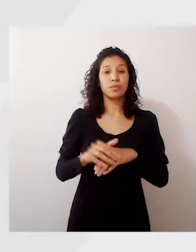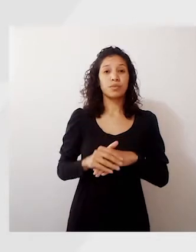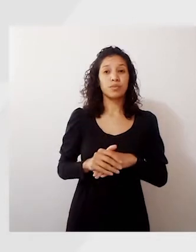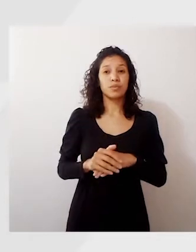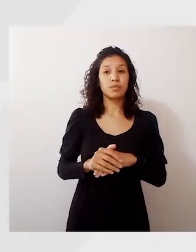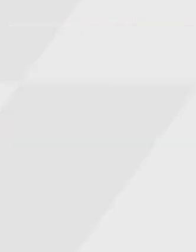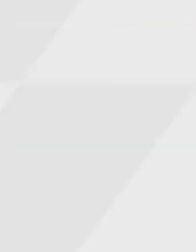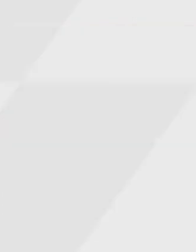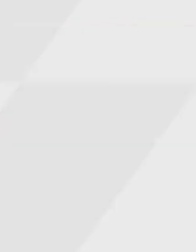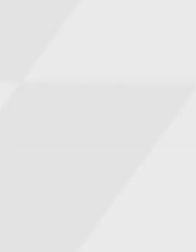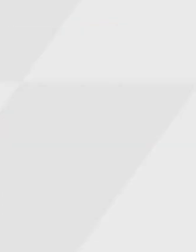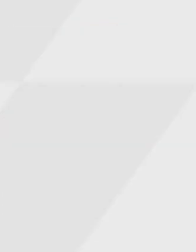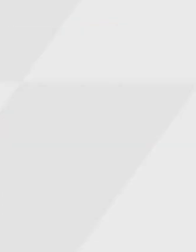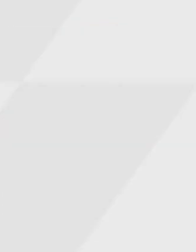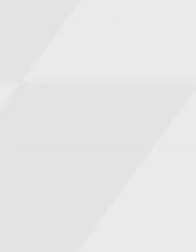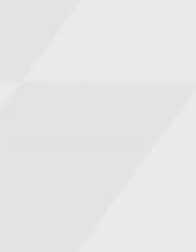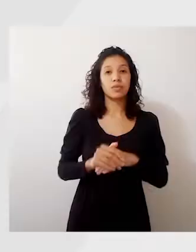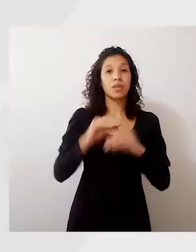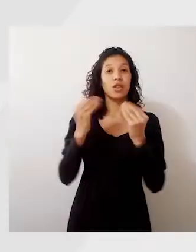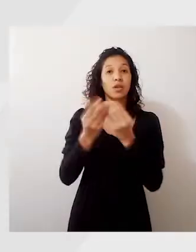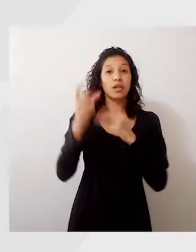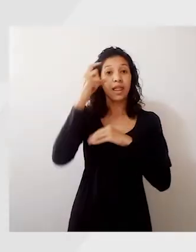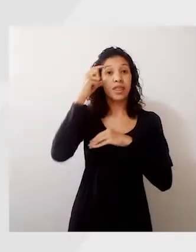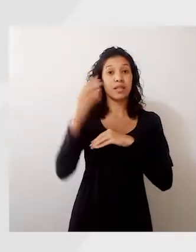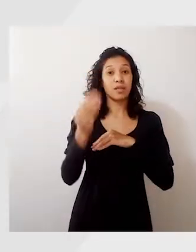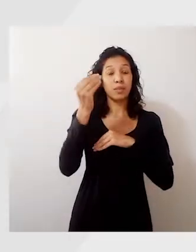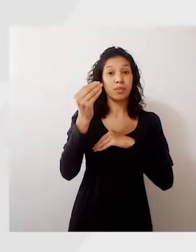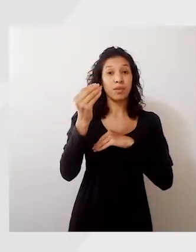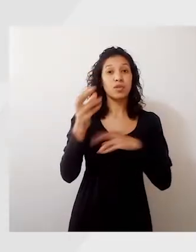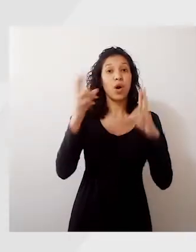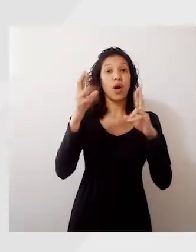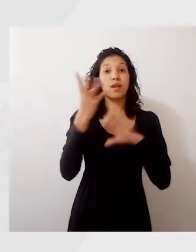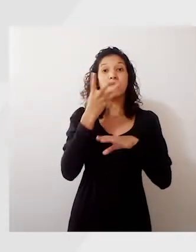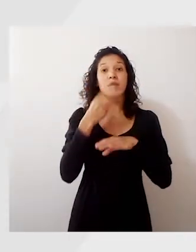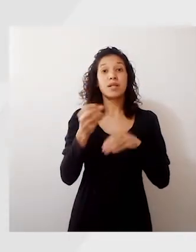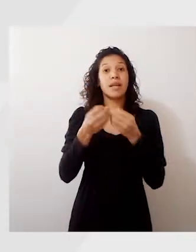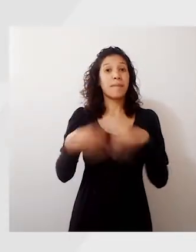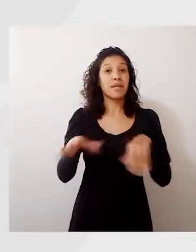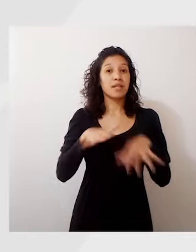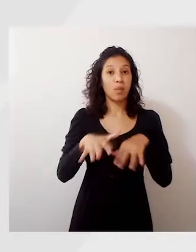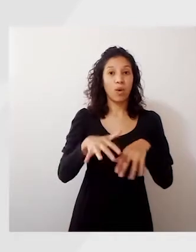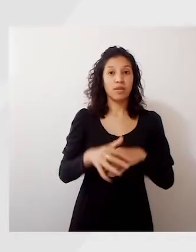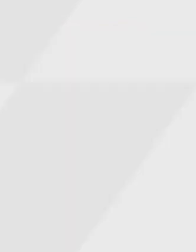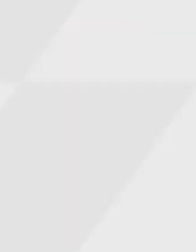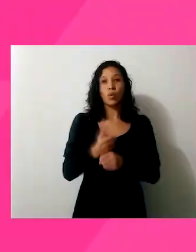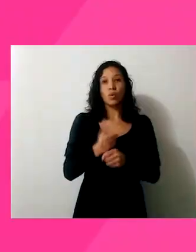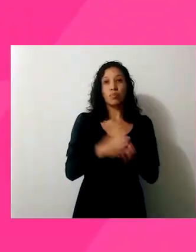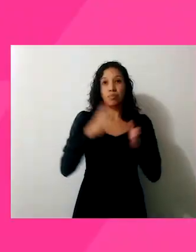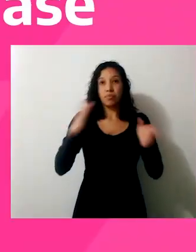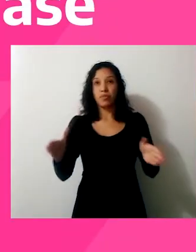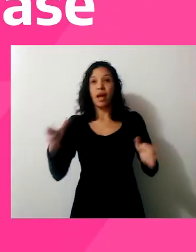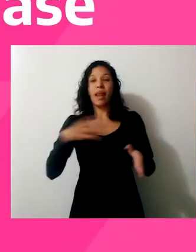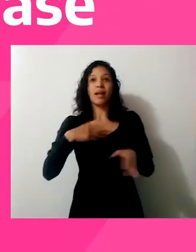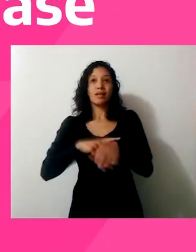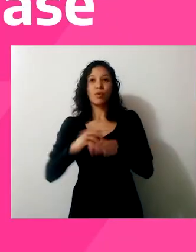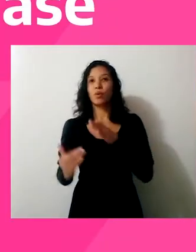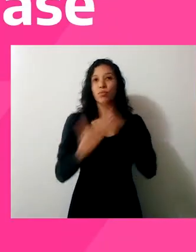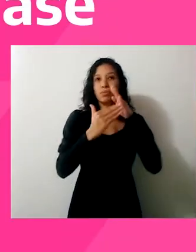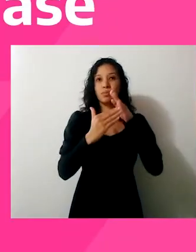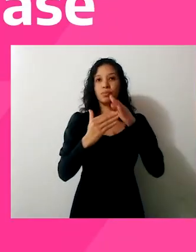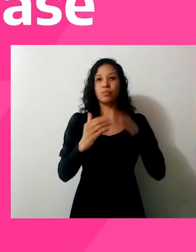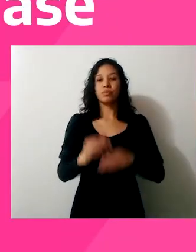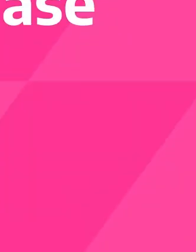a llevar, extendiendo los brazos a un lado y al otro, diez veces en total. Segunda etapa, parte